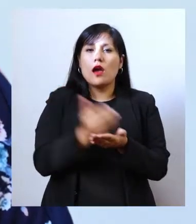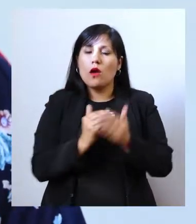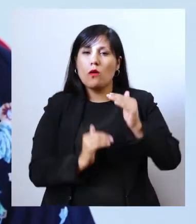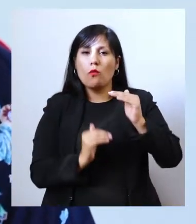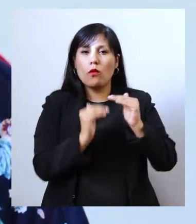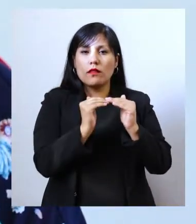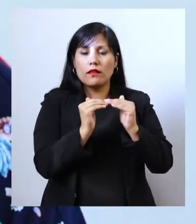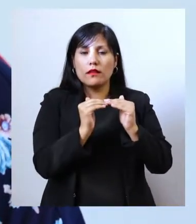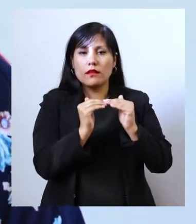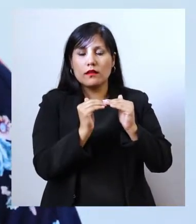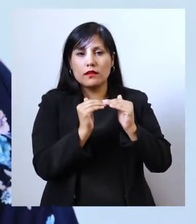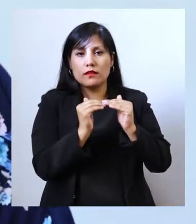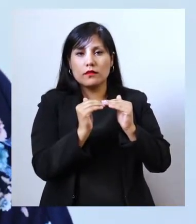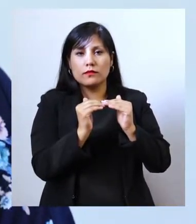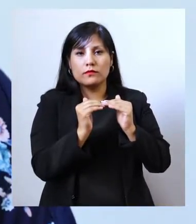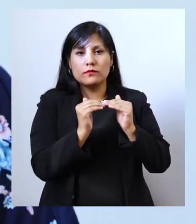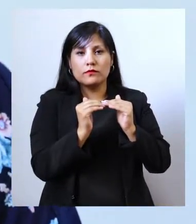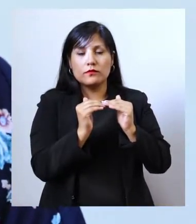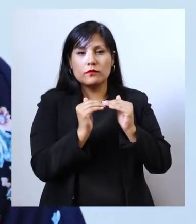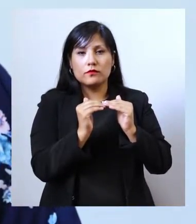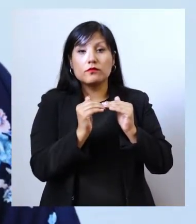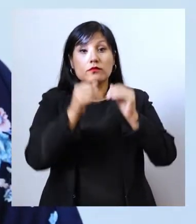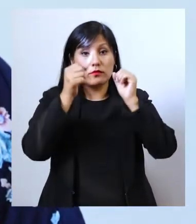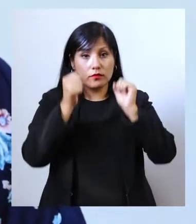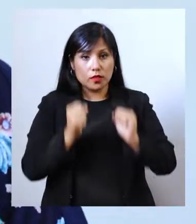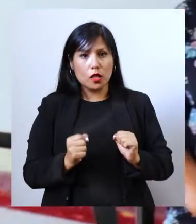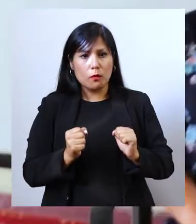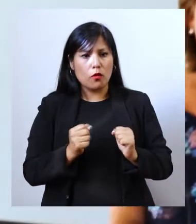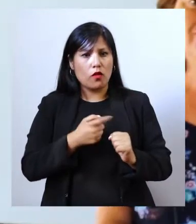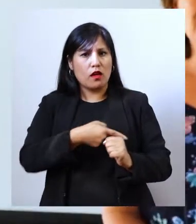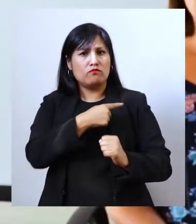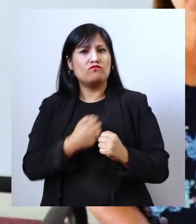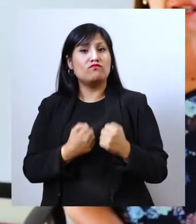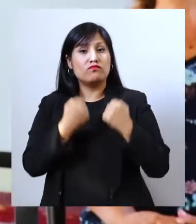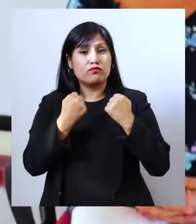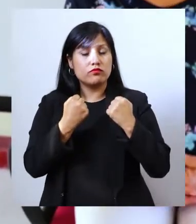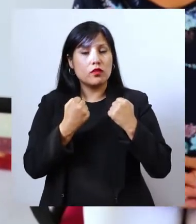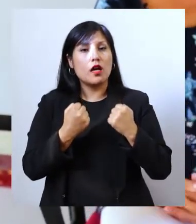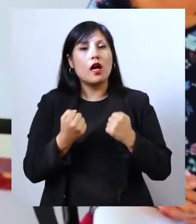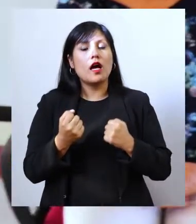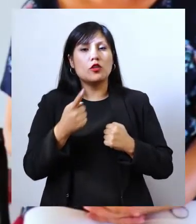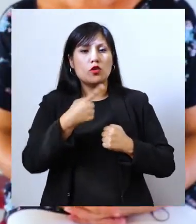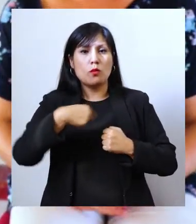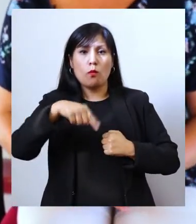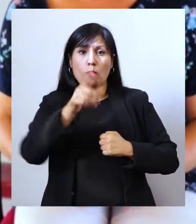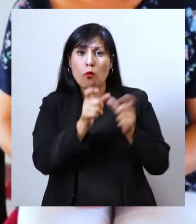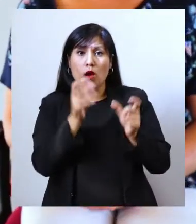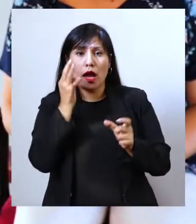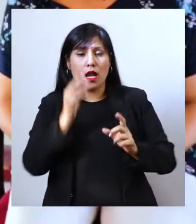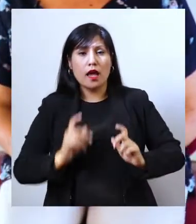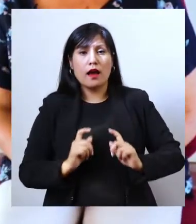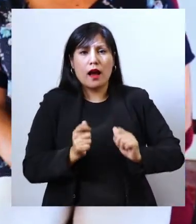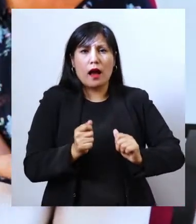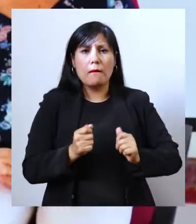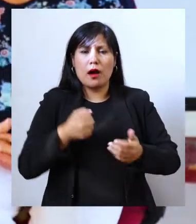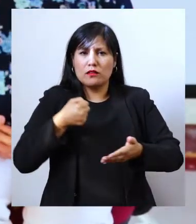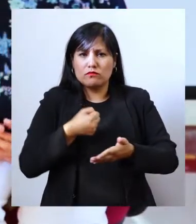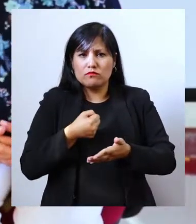igualdad de poder, ¿cierto? Somos capaces de